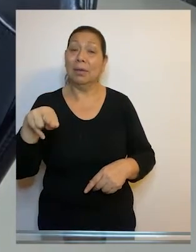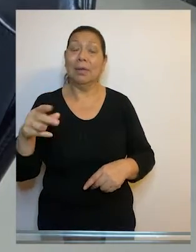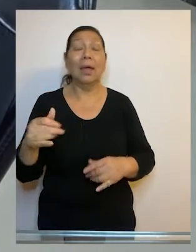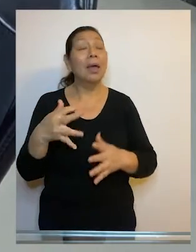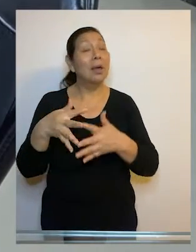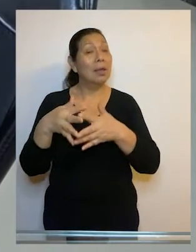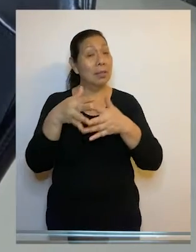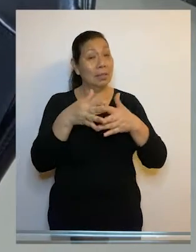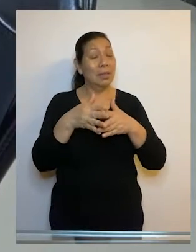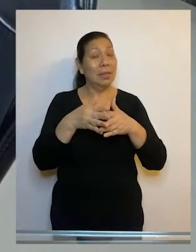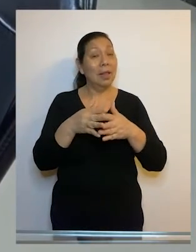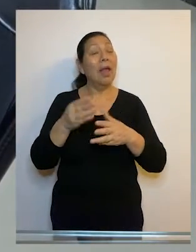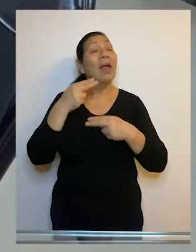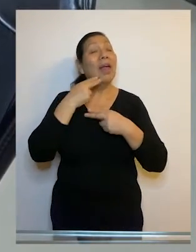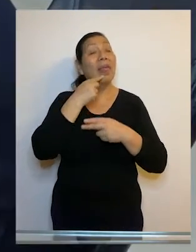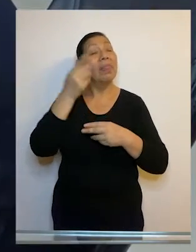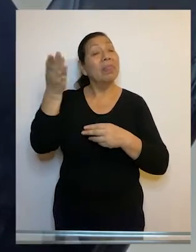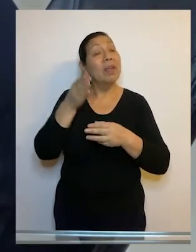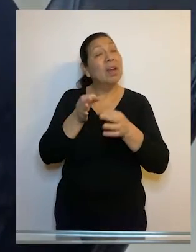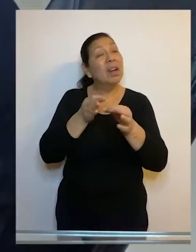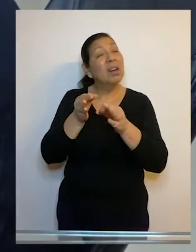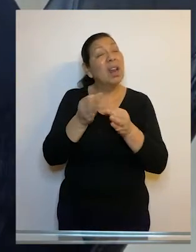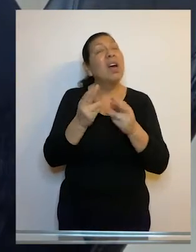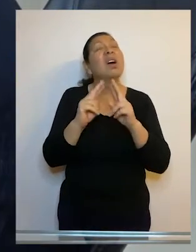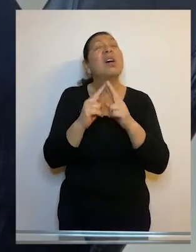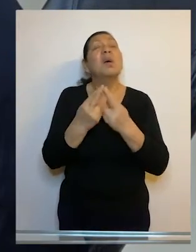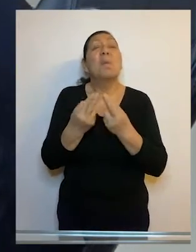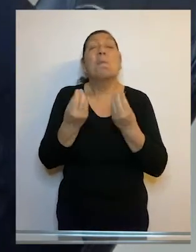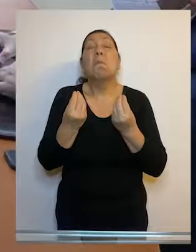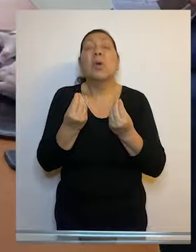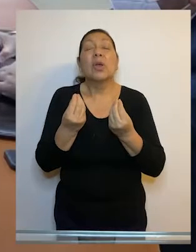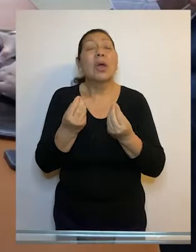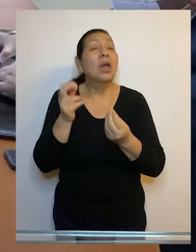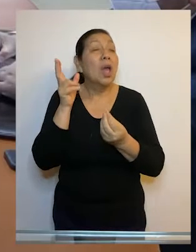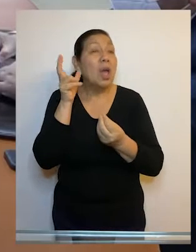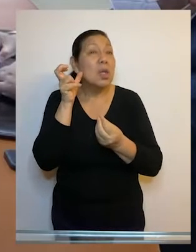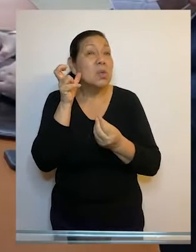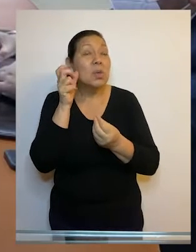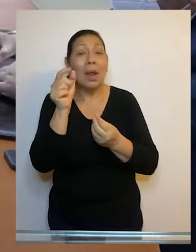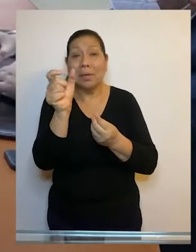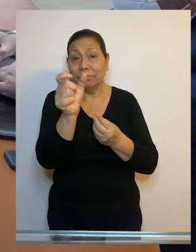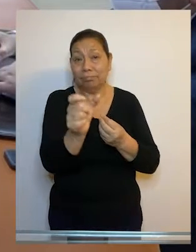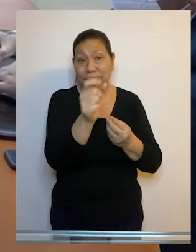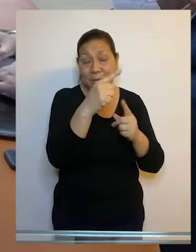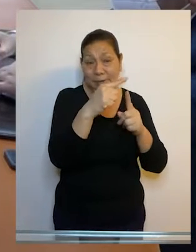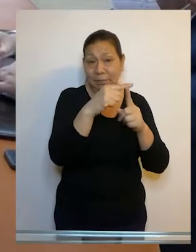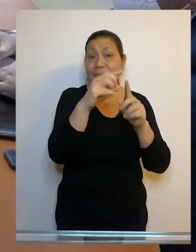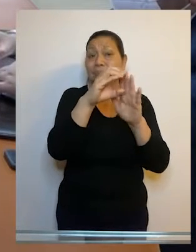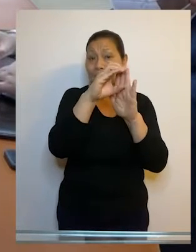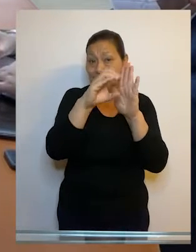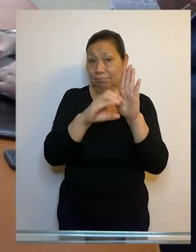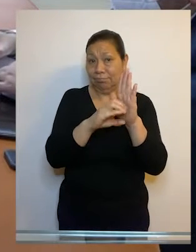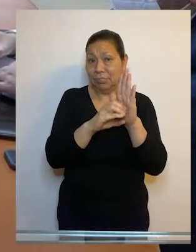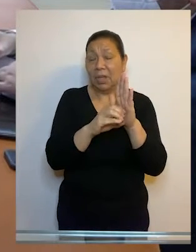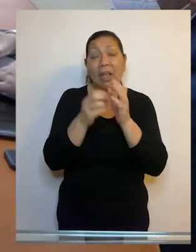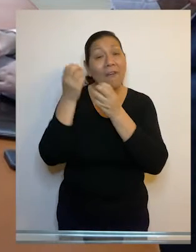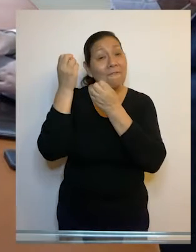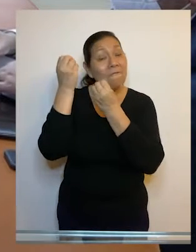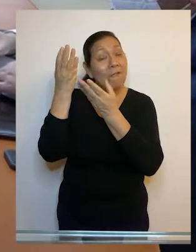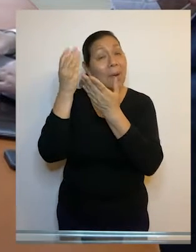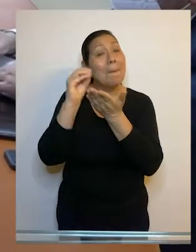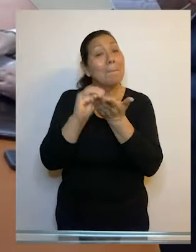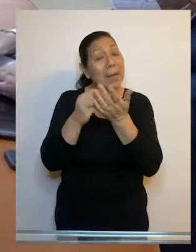de la Comisión Interamericana de Derechos Humanos explicó que el motivo de la reunión es escuchar de parte de los miembros del Tribunal Constitucional